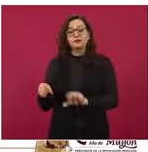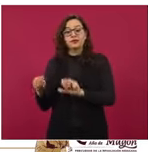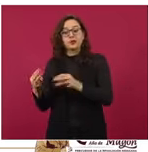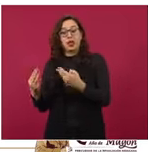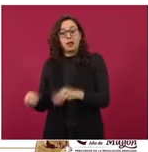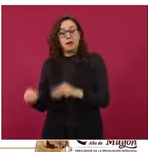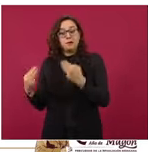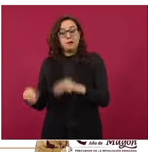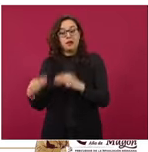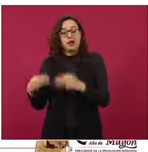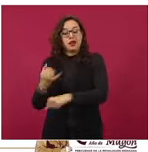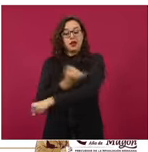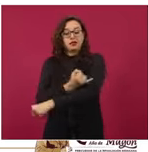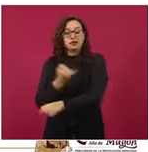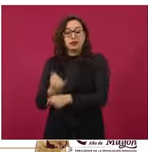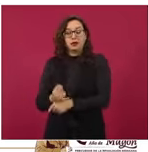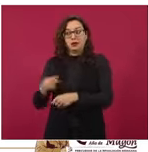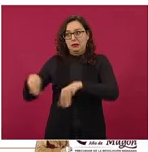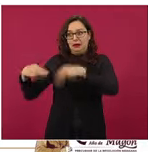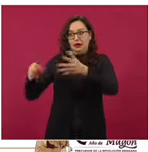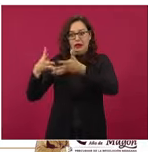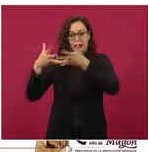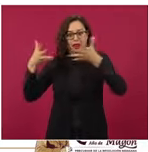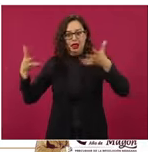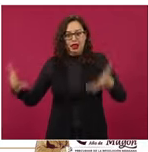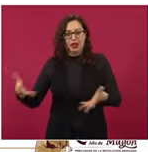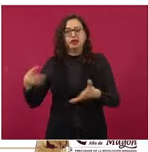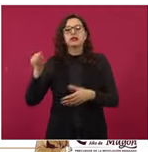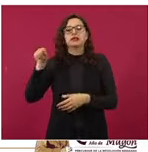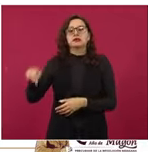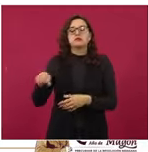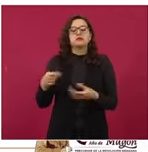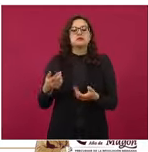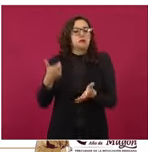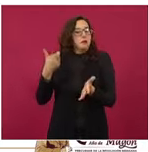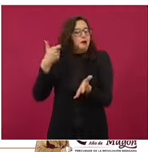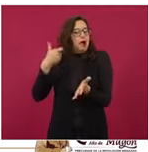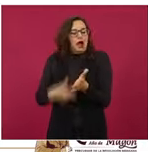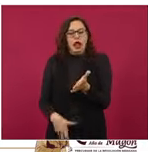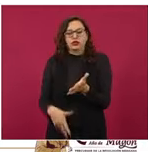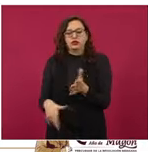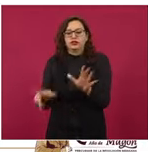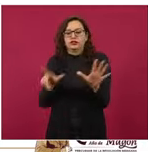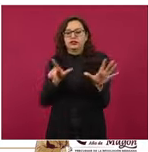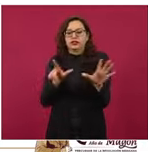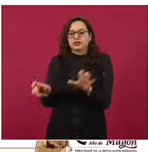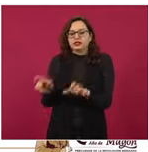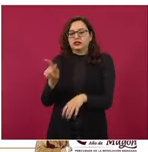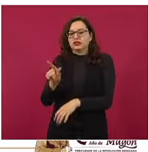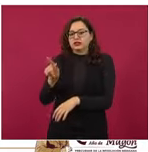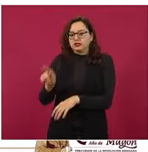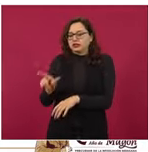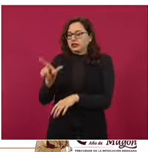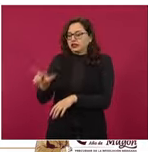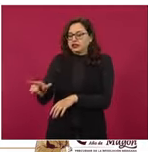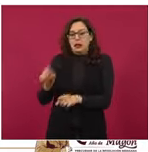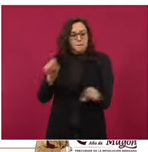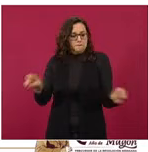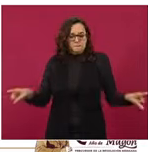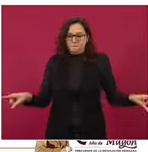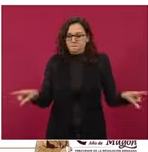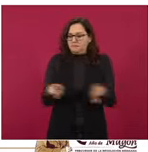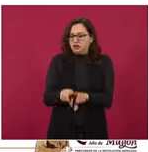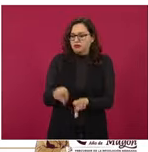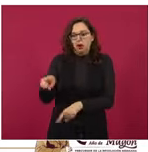bajos, 777 pesos con 78 centavos, exactamente el mismo paquete. Y en las